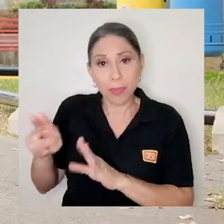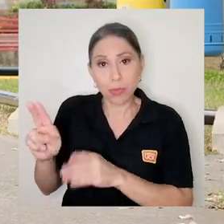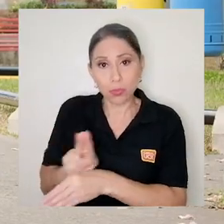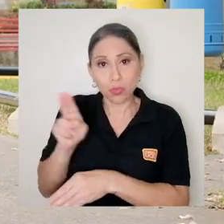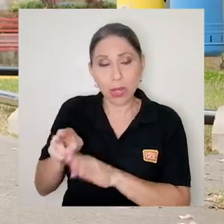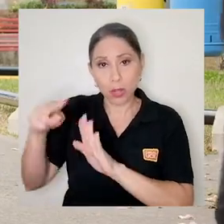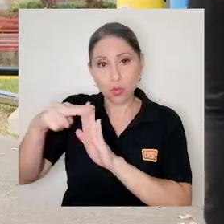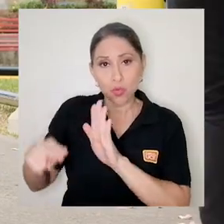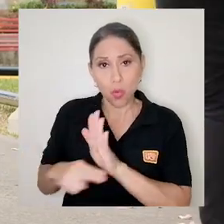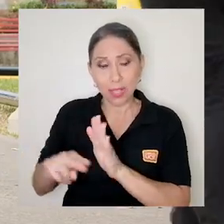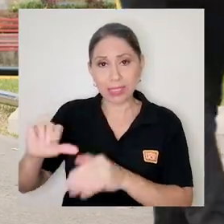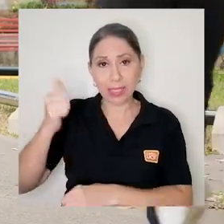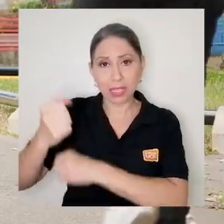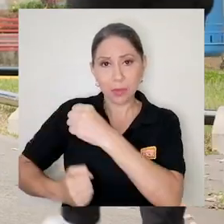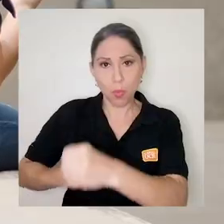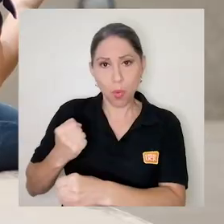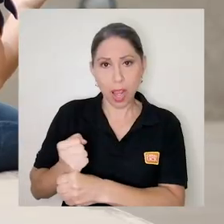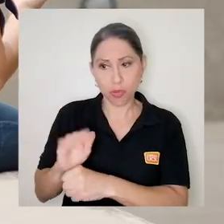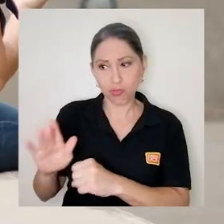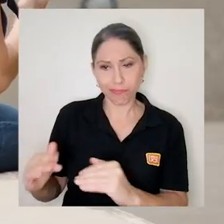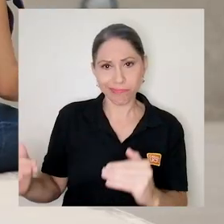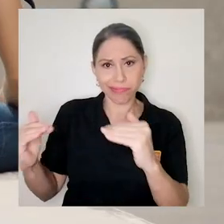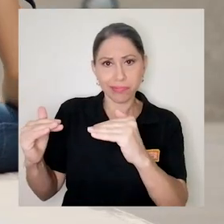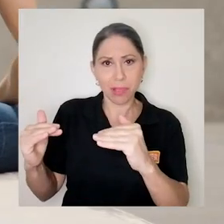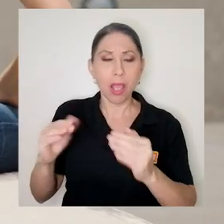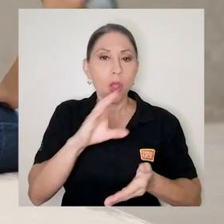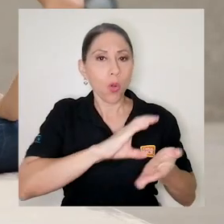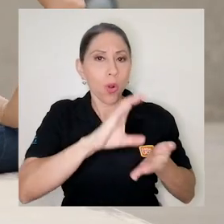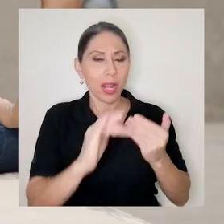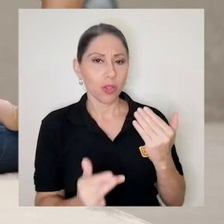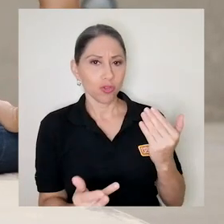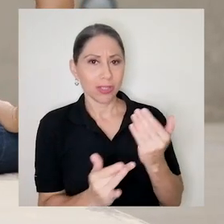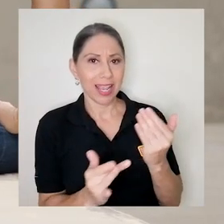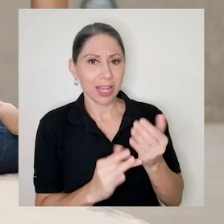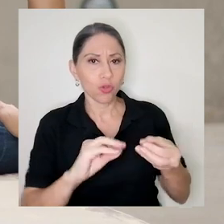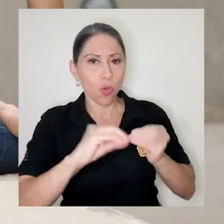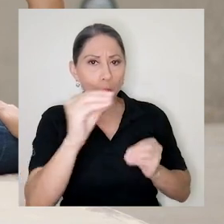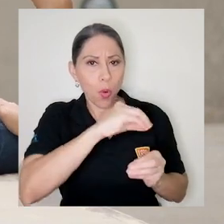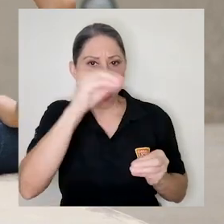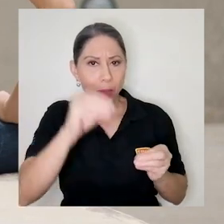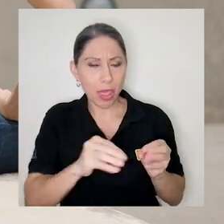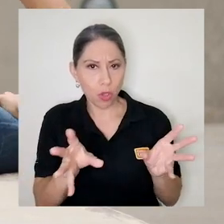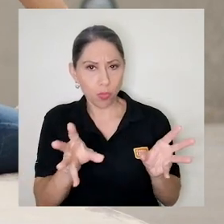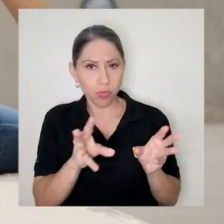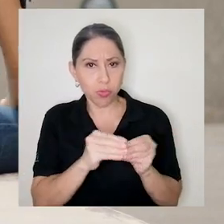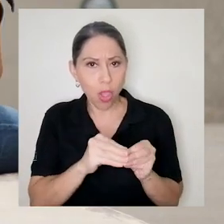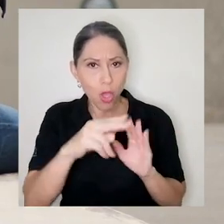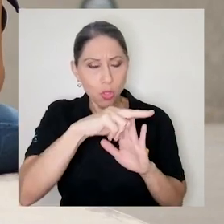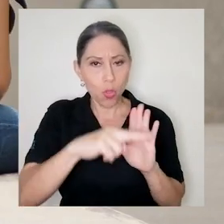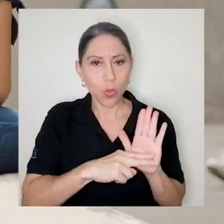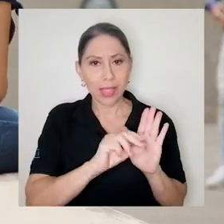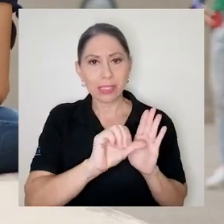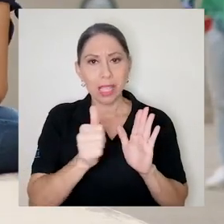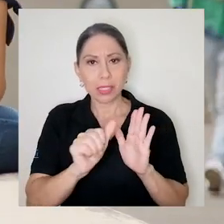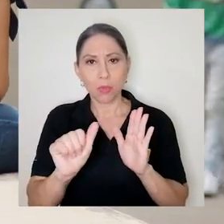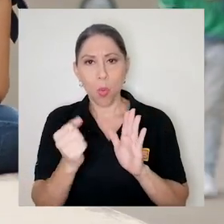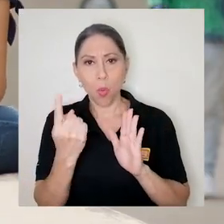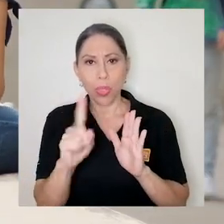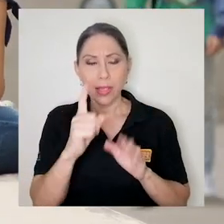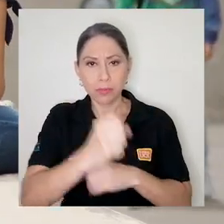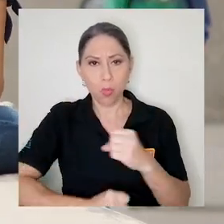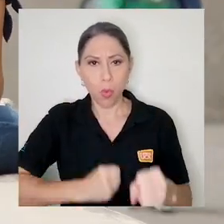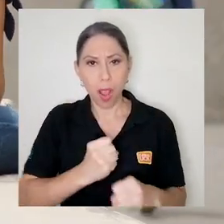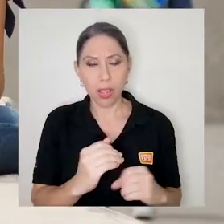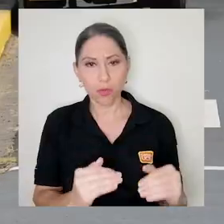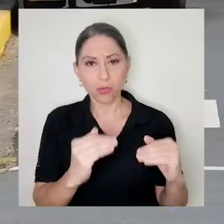las calificaciones de décimo año y para colegios técnicos el promedio de las calificaciones de décimo y undécimo